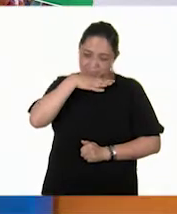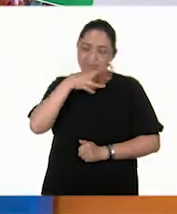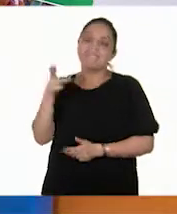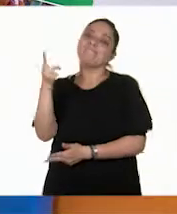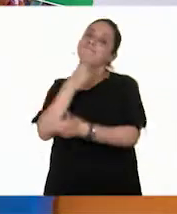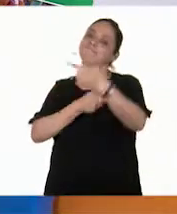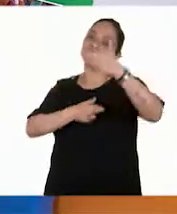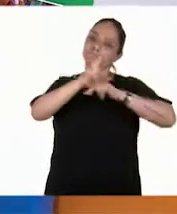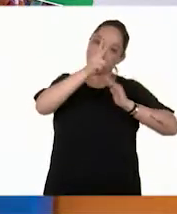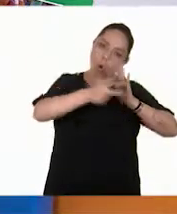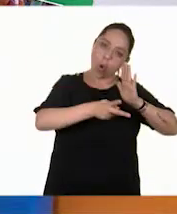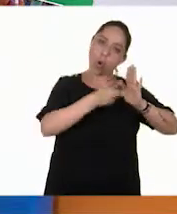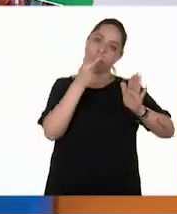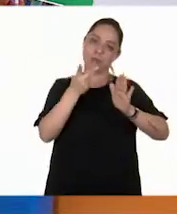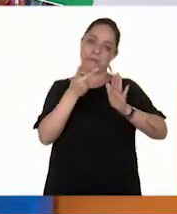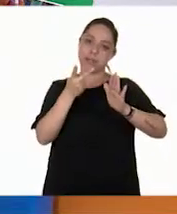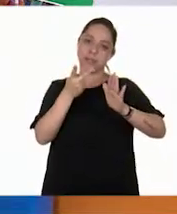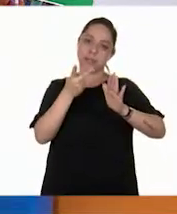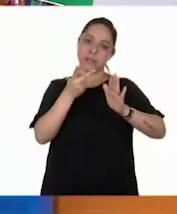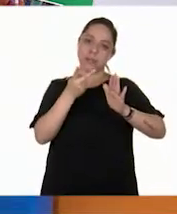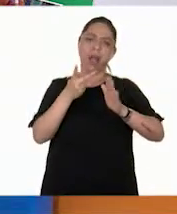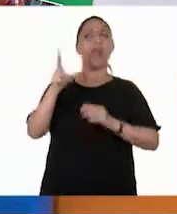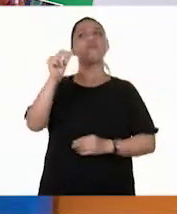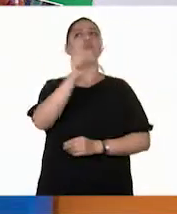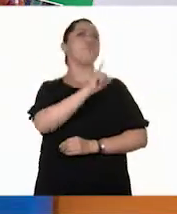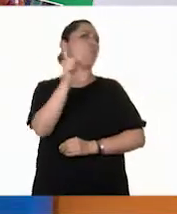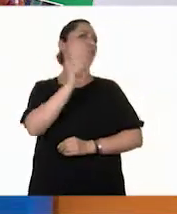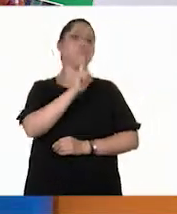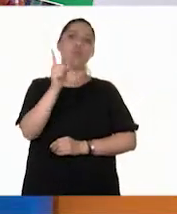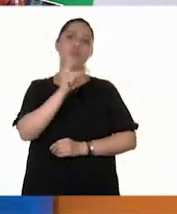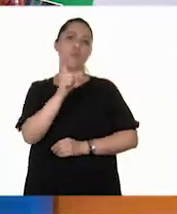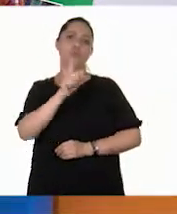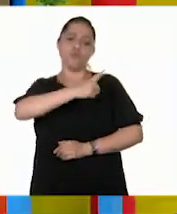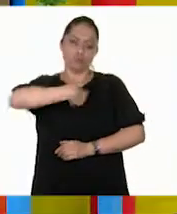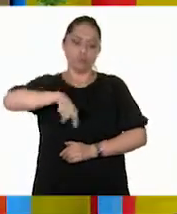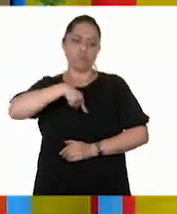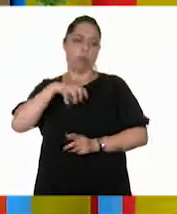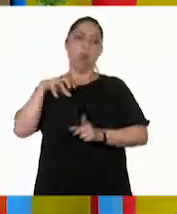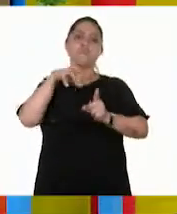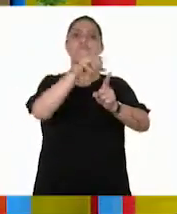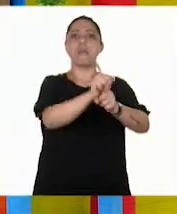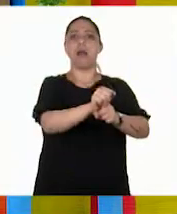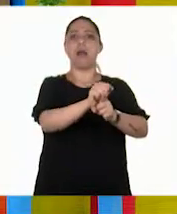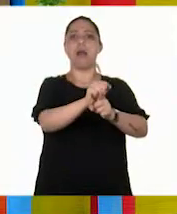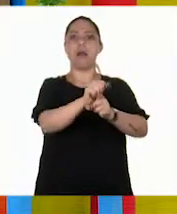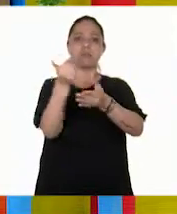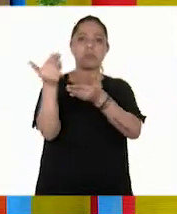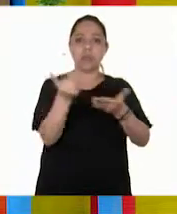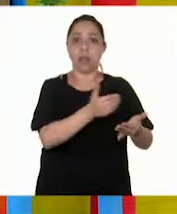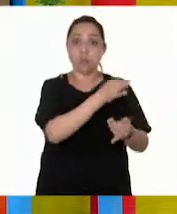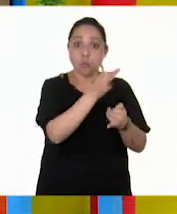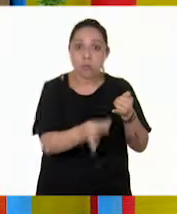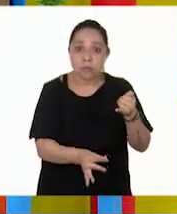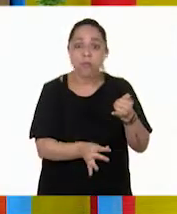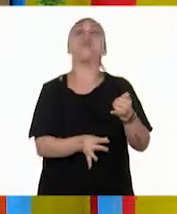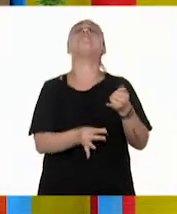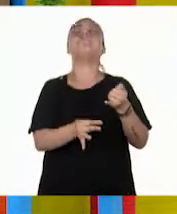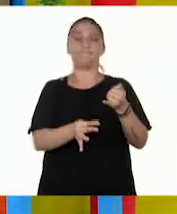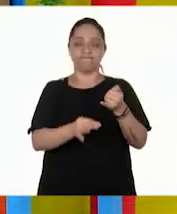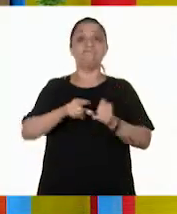te vas a tener que regresar una casilla. Ay, no. Pero tenemos que llegar a la meta, maestra. Tienen que llegar a la meta. Ahora, niñas y niños,